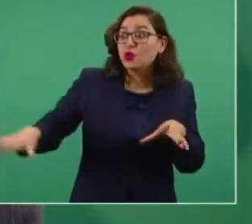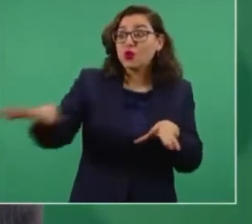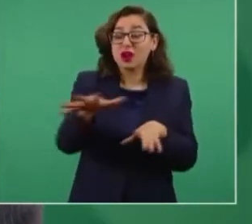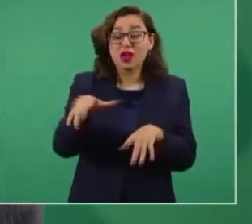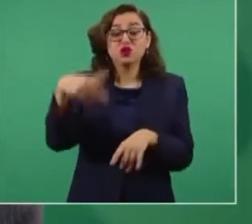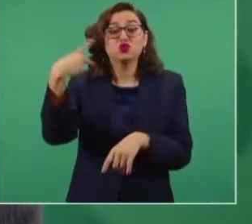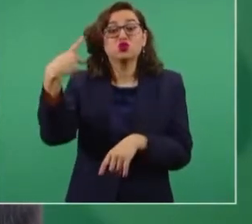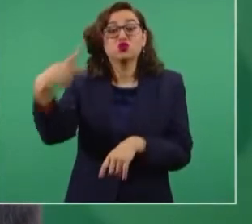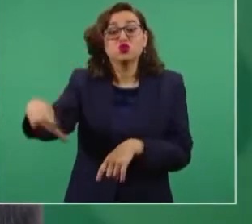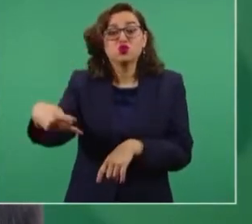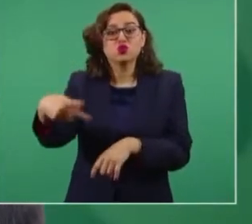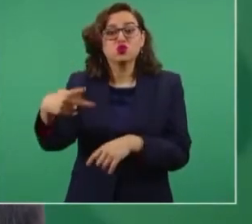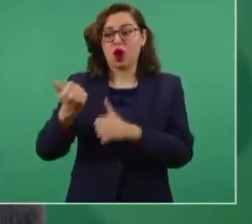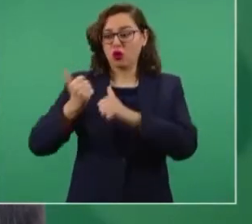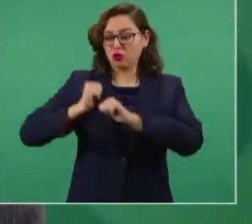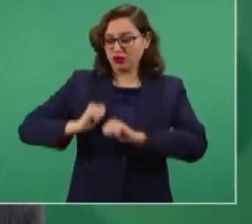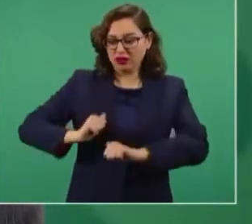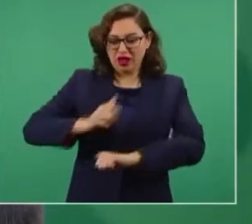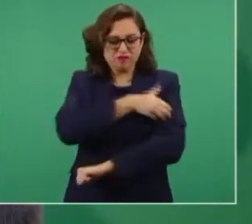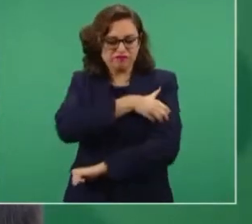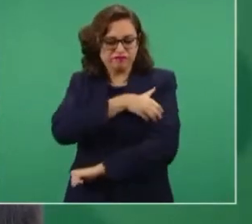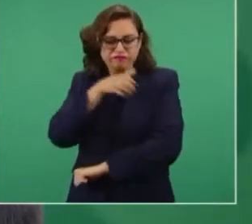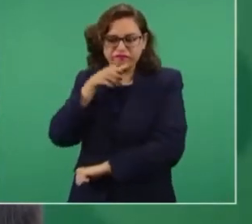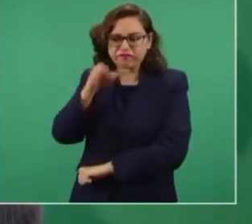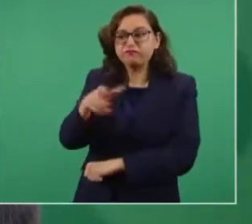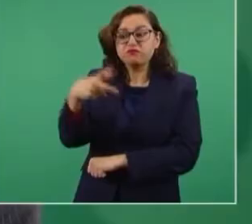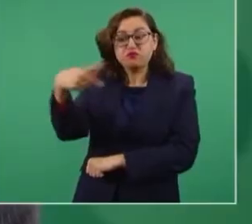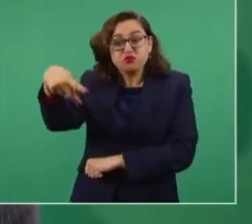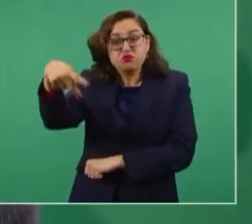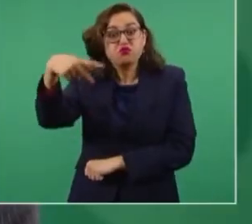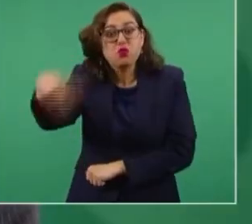no tenía el poder.